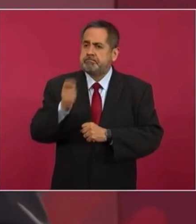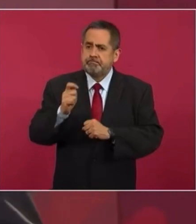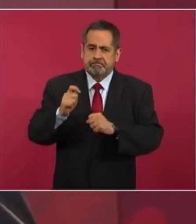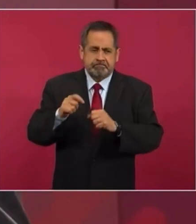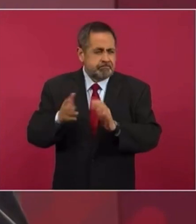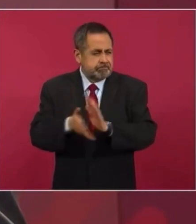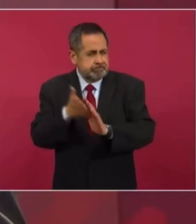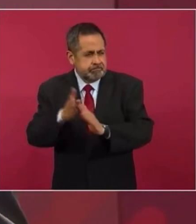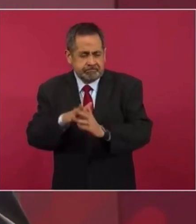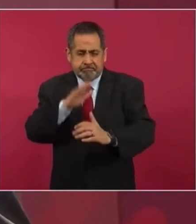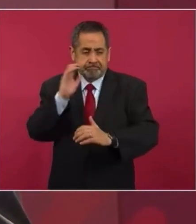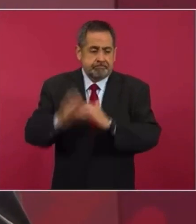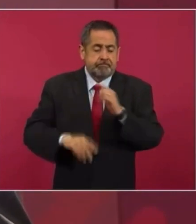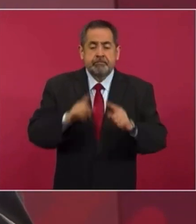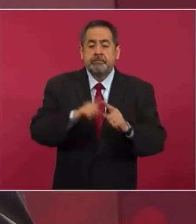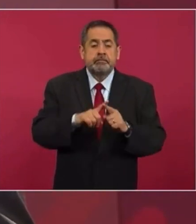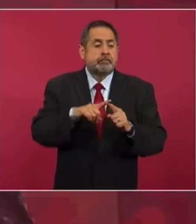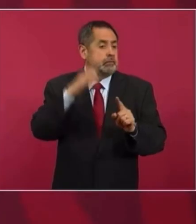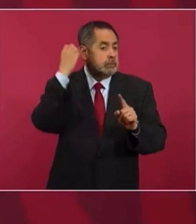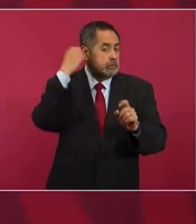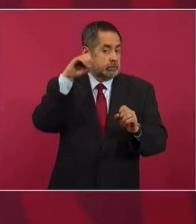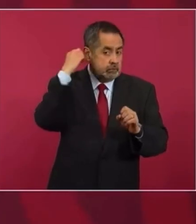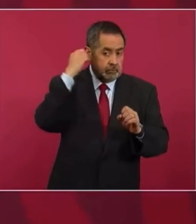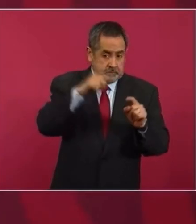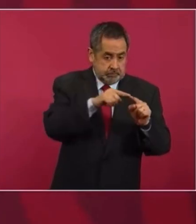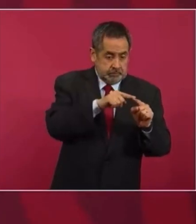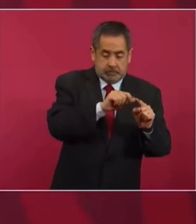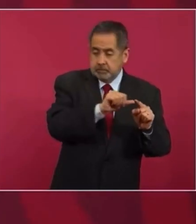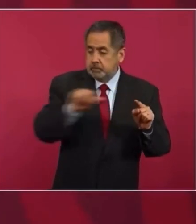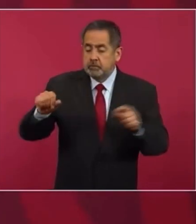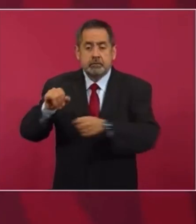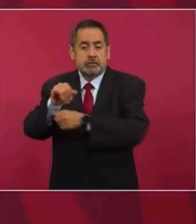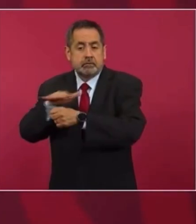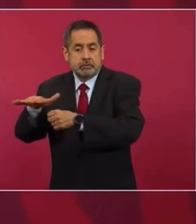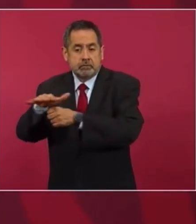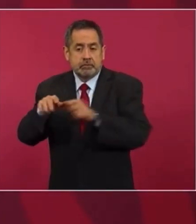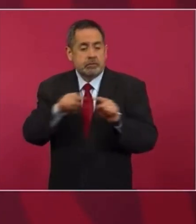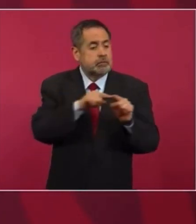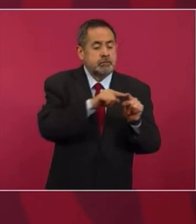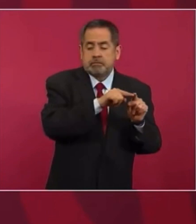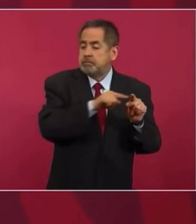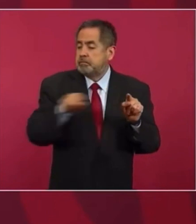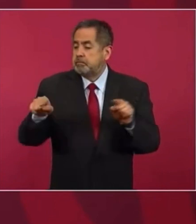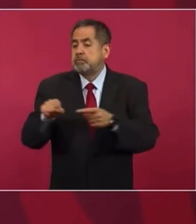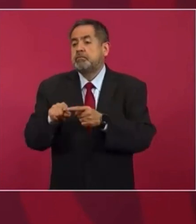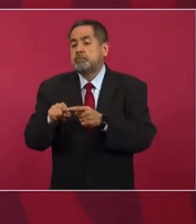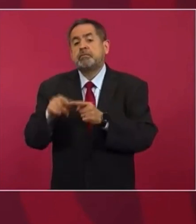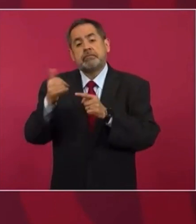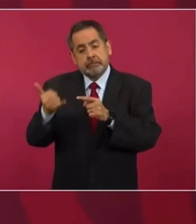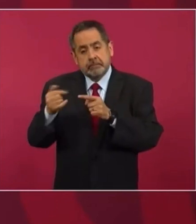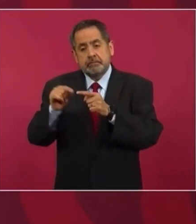Oaxaca al Istmo y la del Istmo a Cayucan,